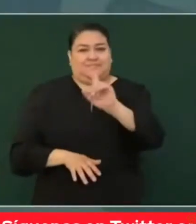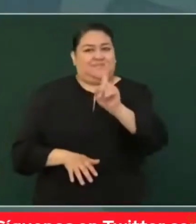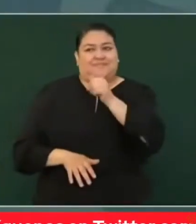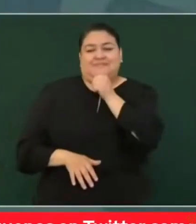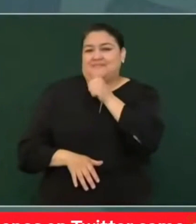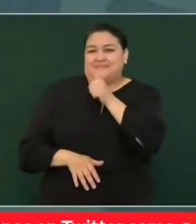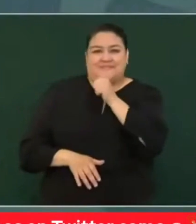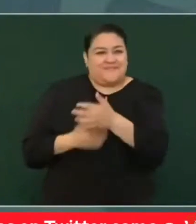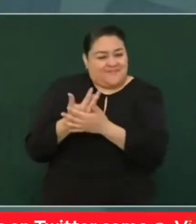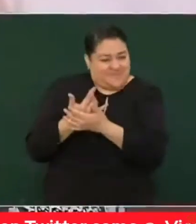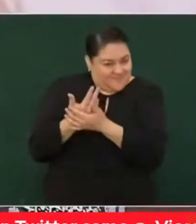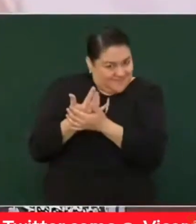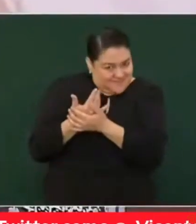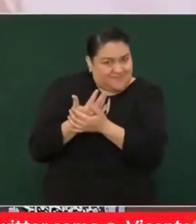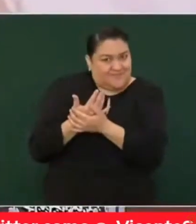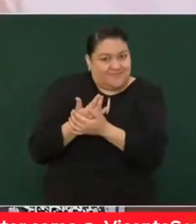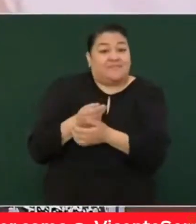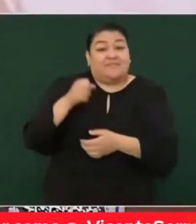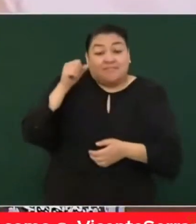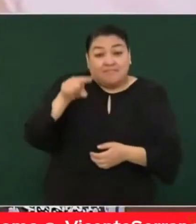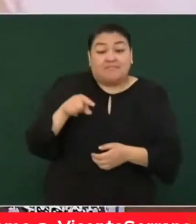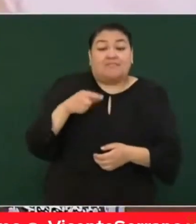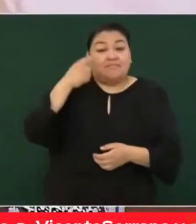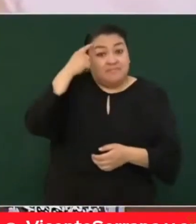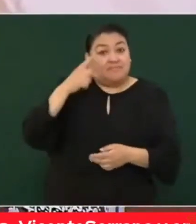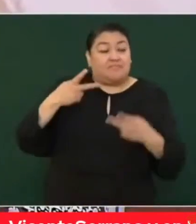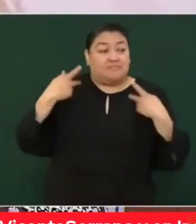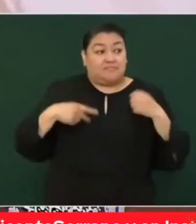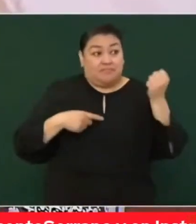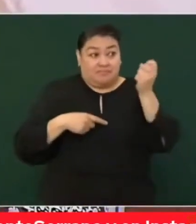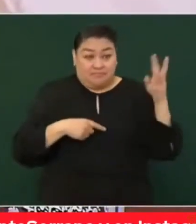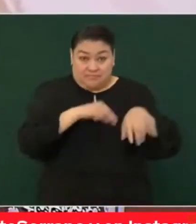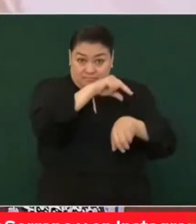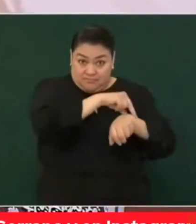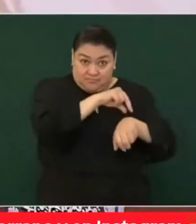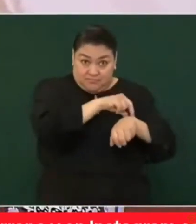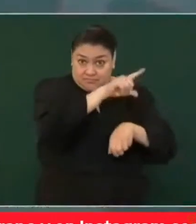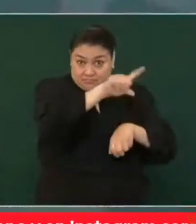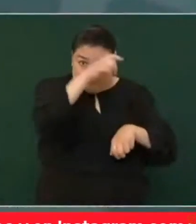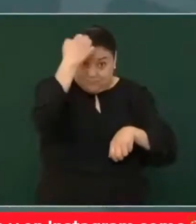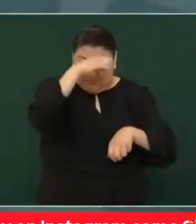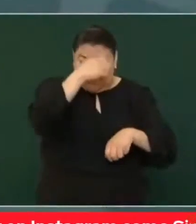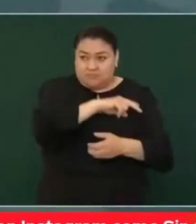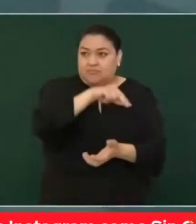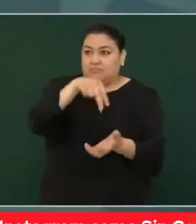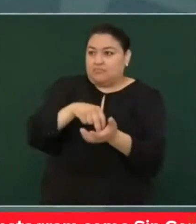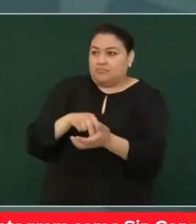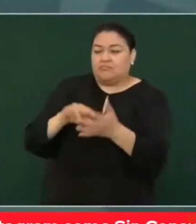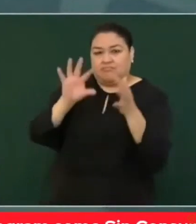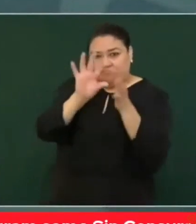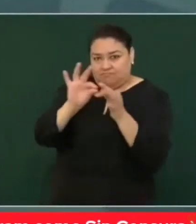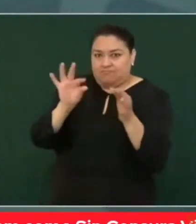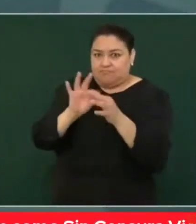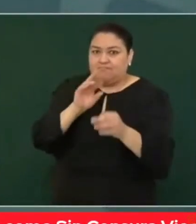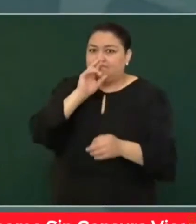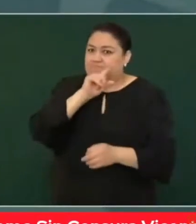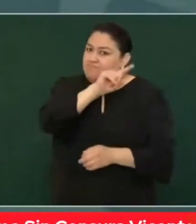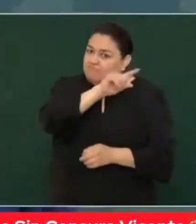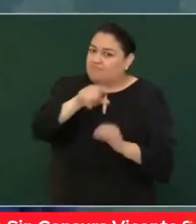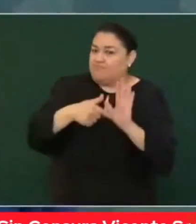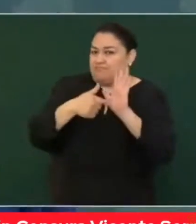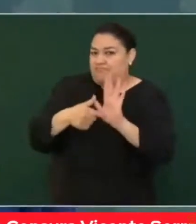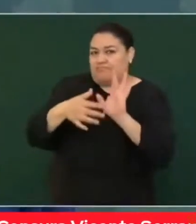Ese día vamos a que los médicos expongan.